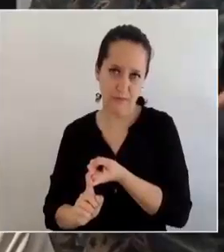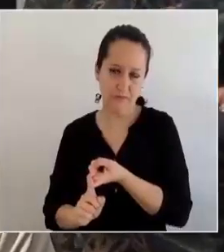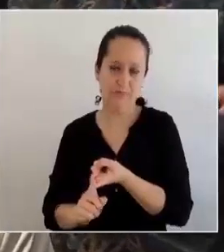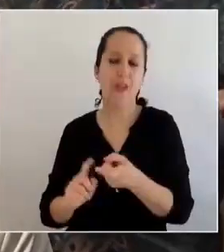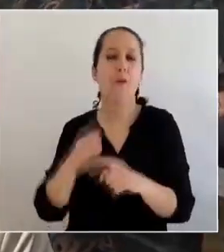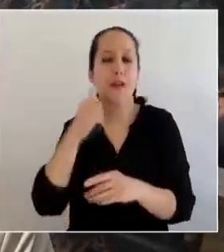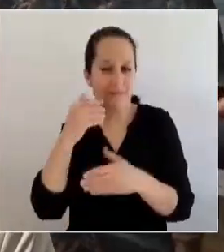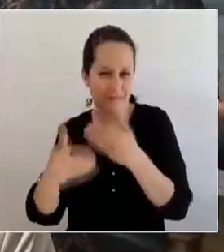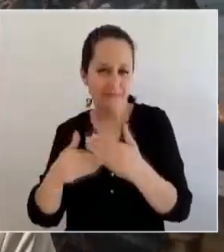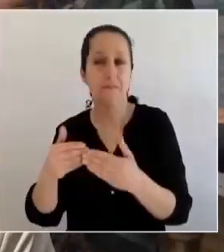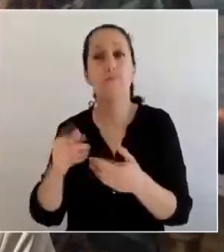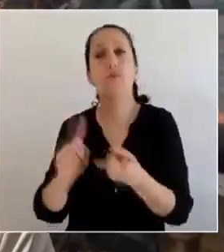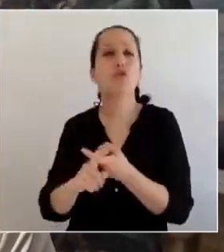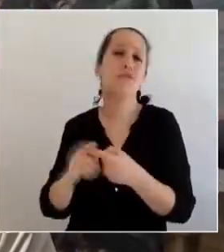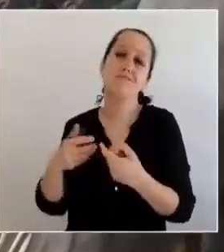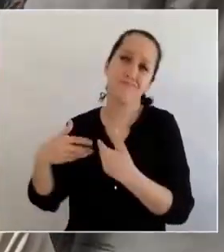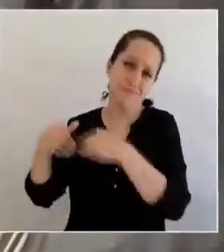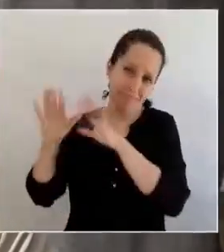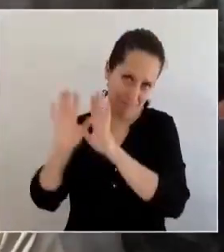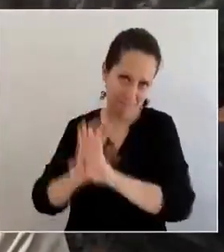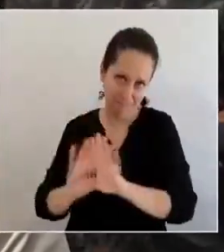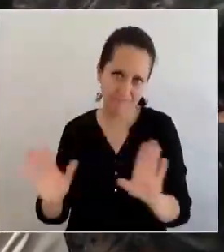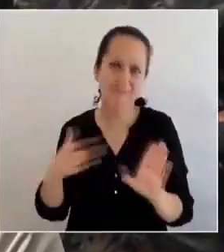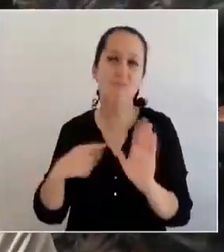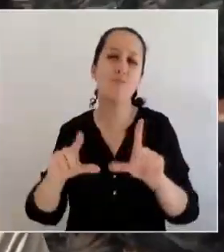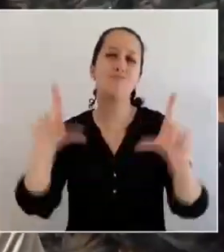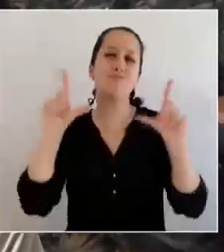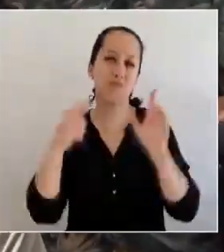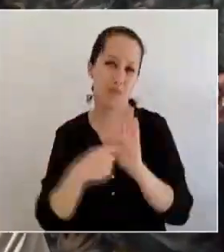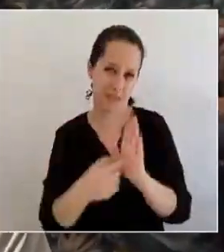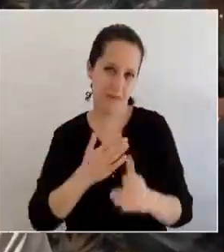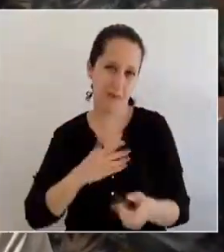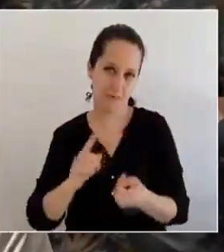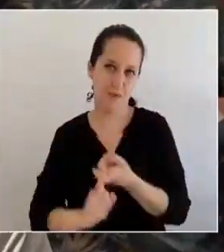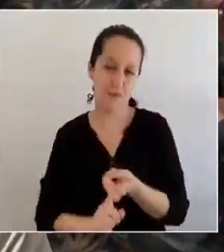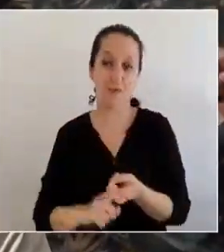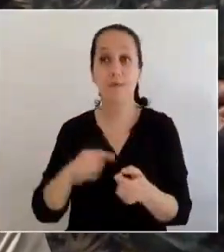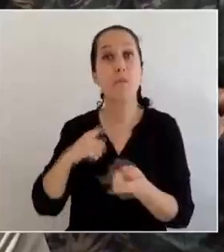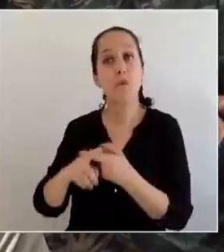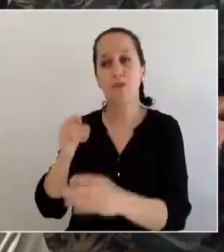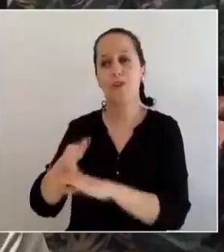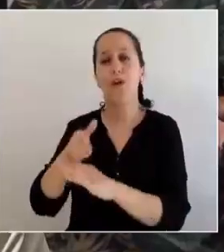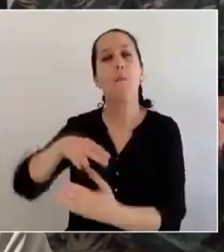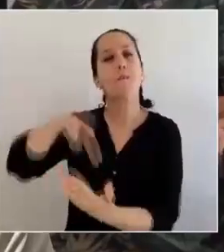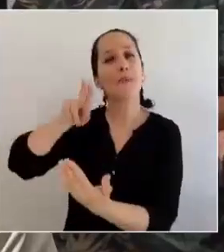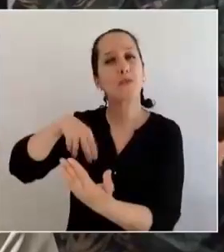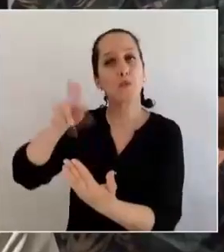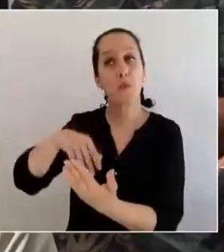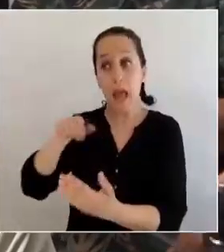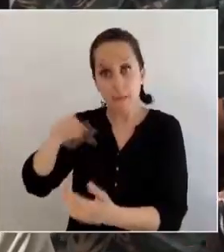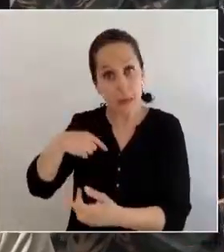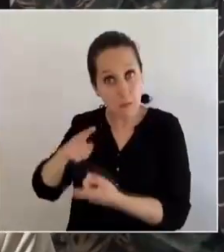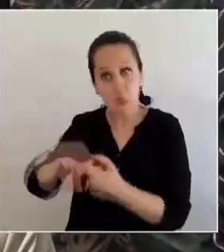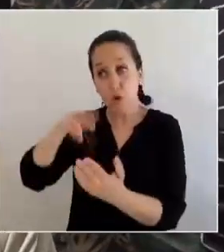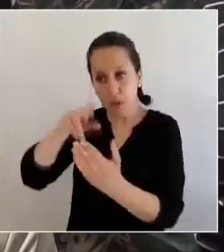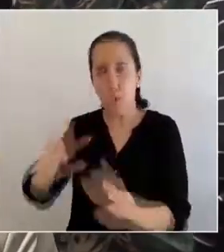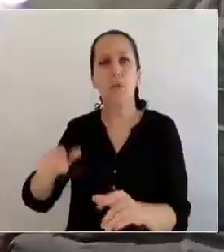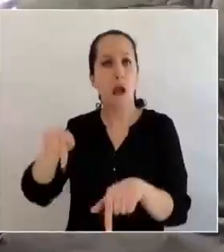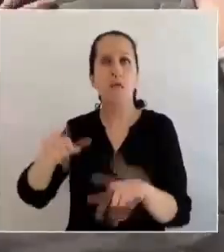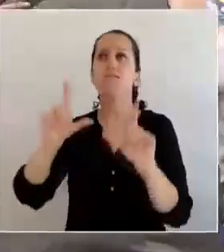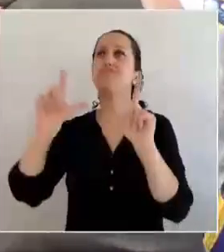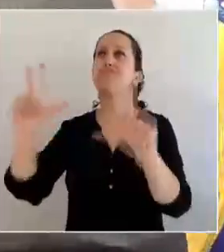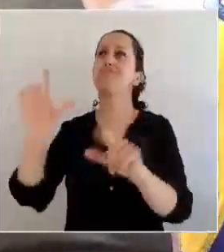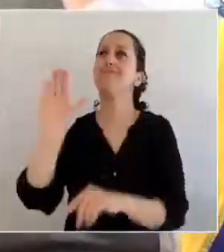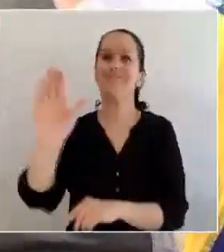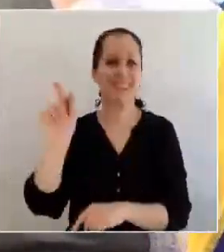exacto, con mi esposo que ya no está, que lo mostraron ahí, él estaba en pintura, hay un cuadro de él ahí también puesto.